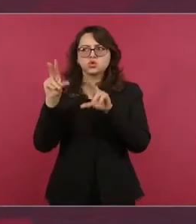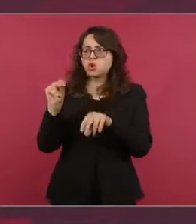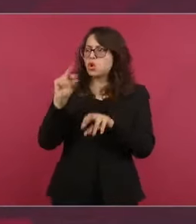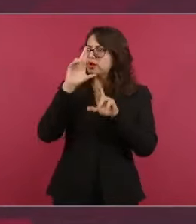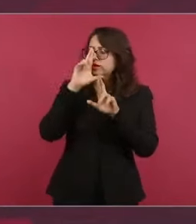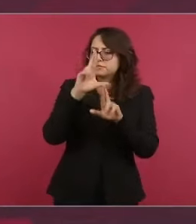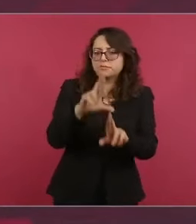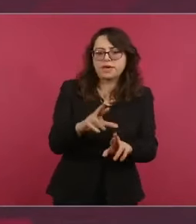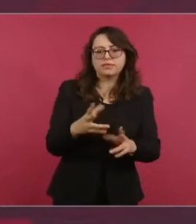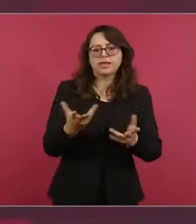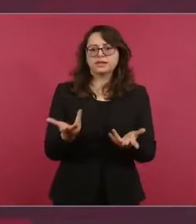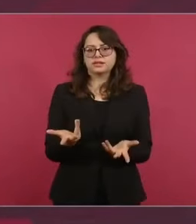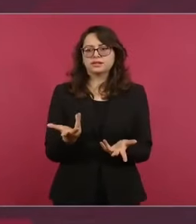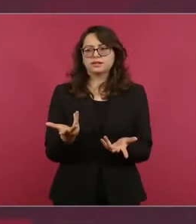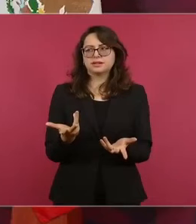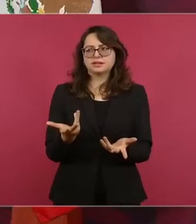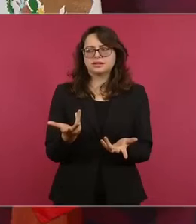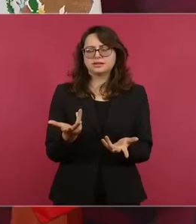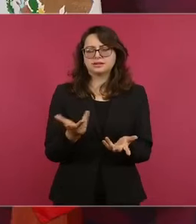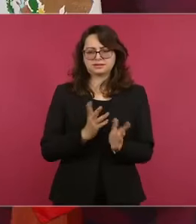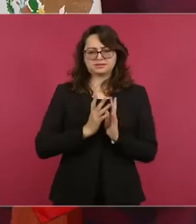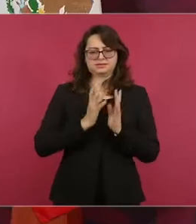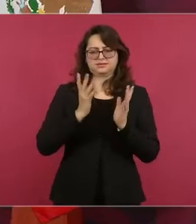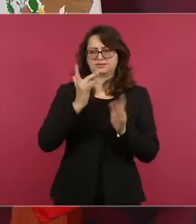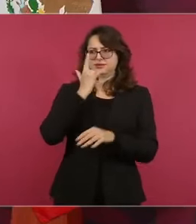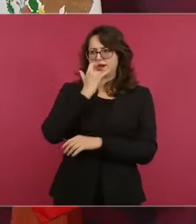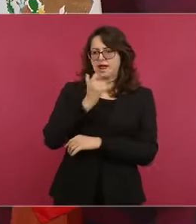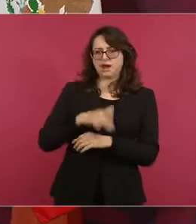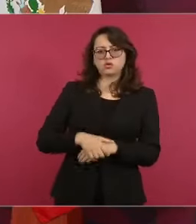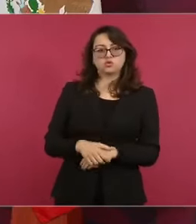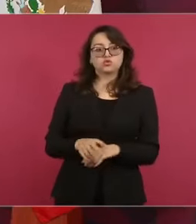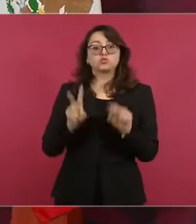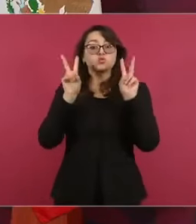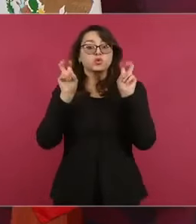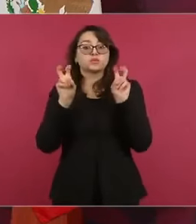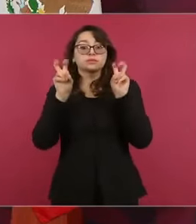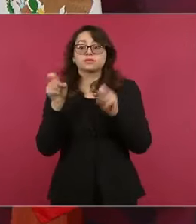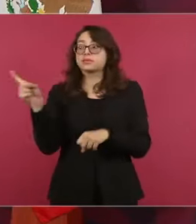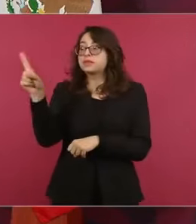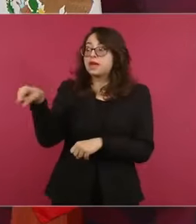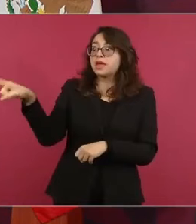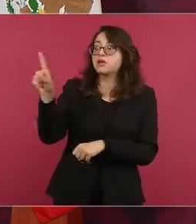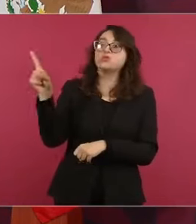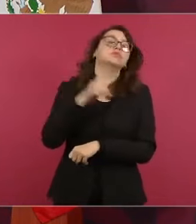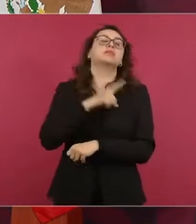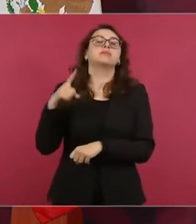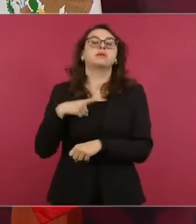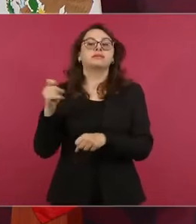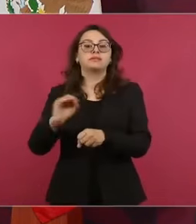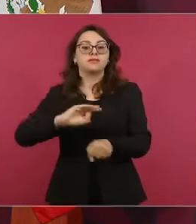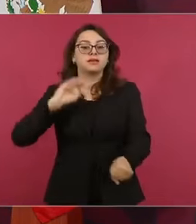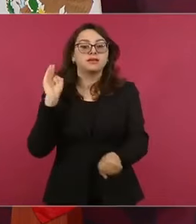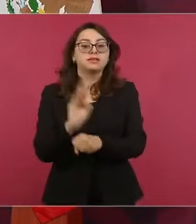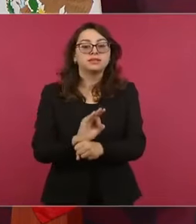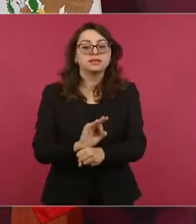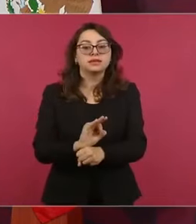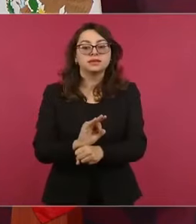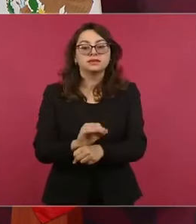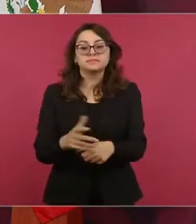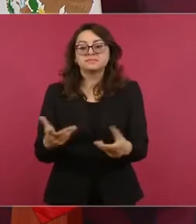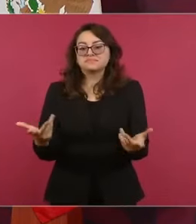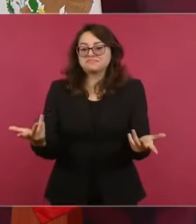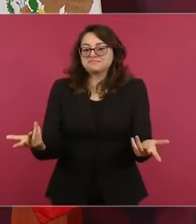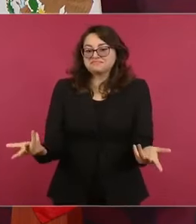qué va a resolver el